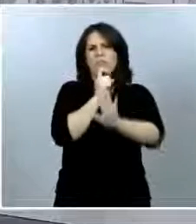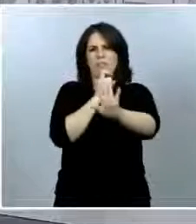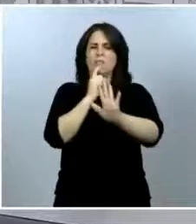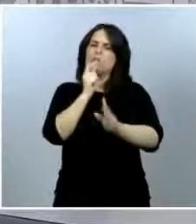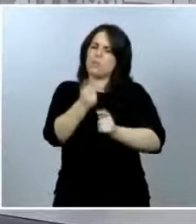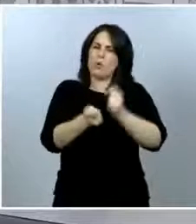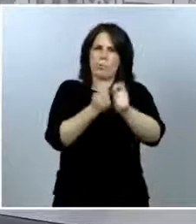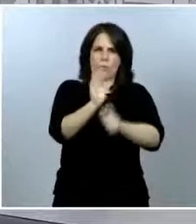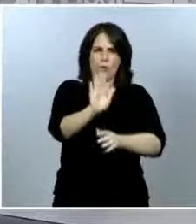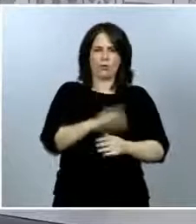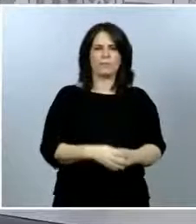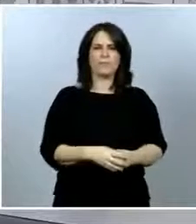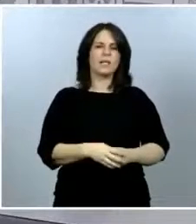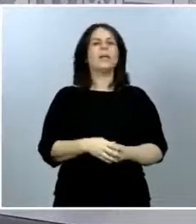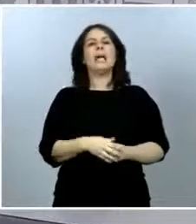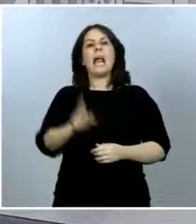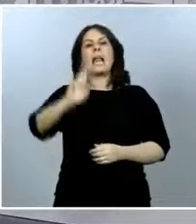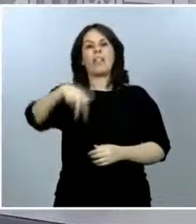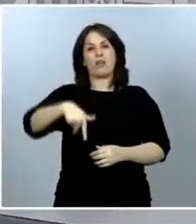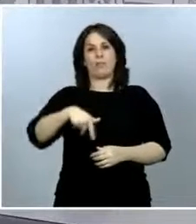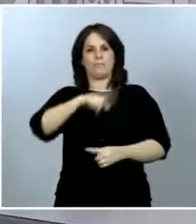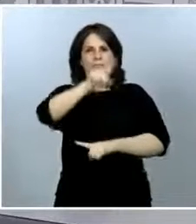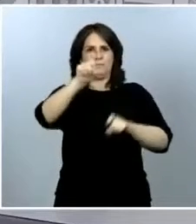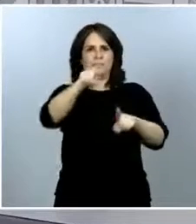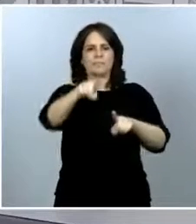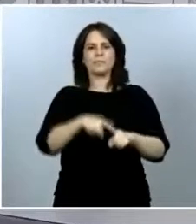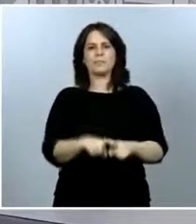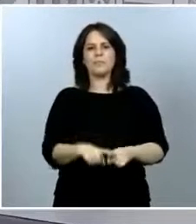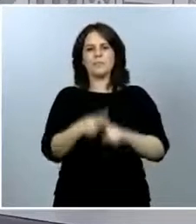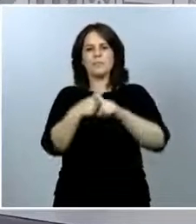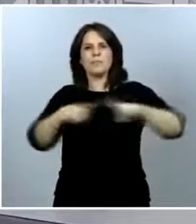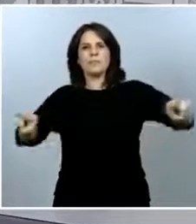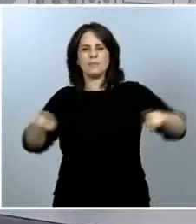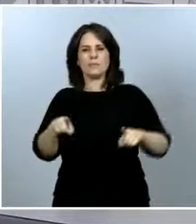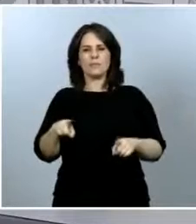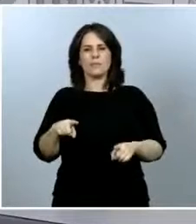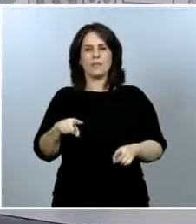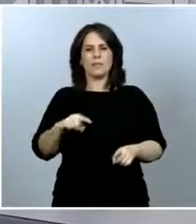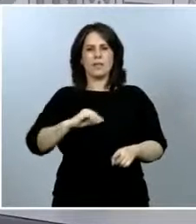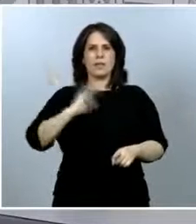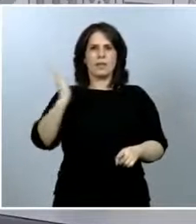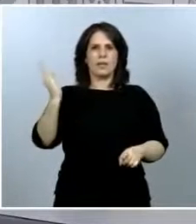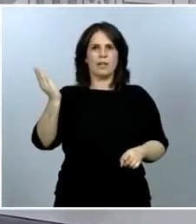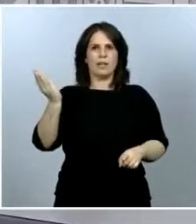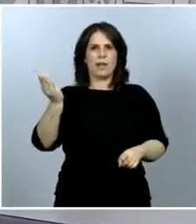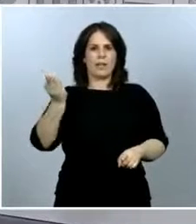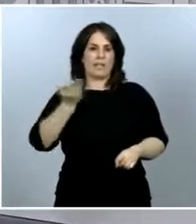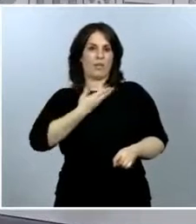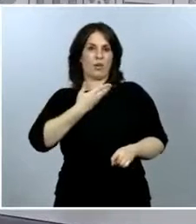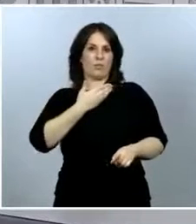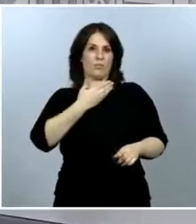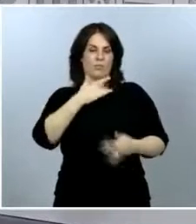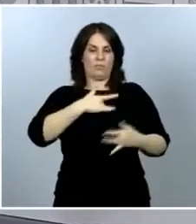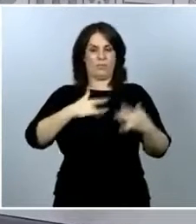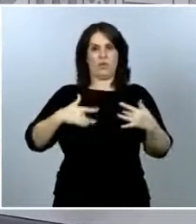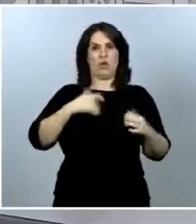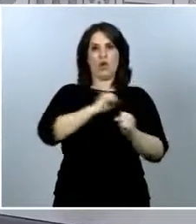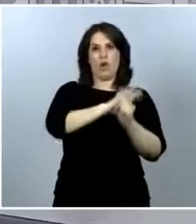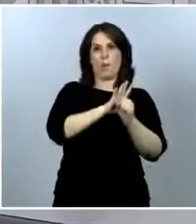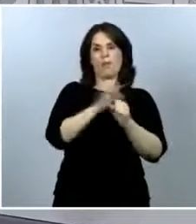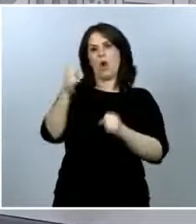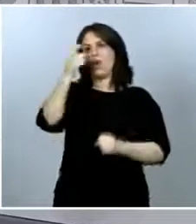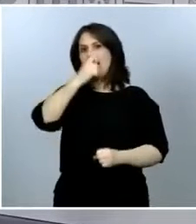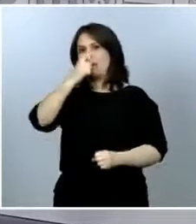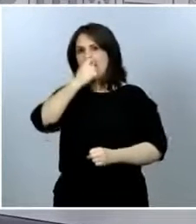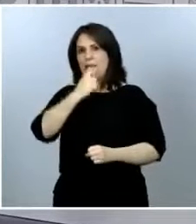La razón le pregunta, ¿qué relación existe entre la afección por COVID-19 y la vacuna contra la gripe? Dado que la mayor incidencia y